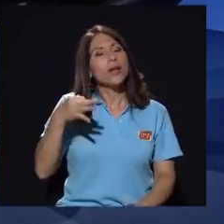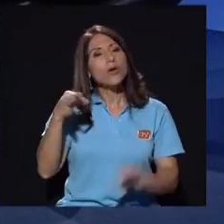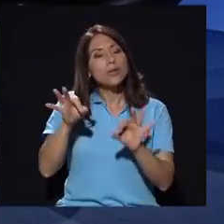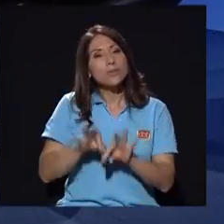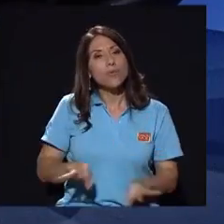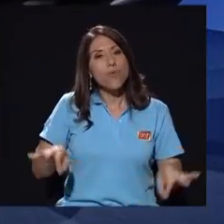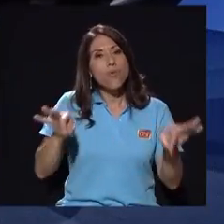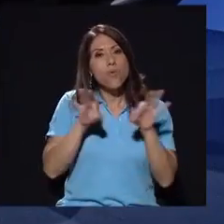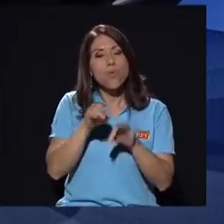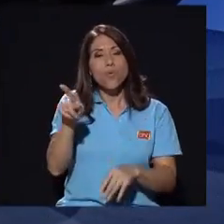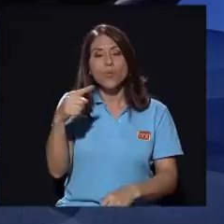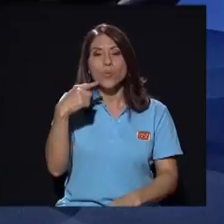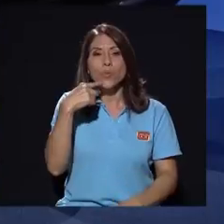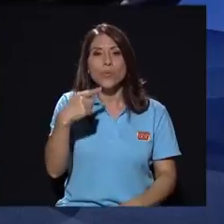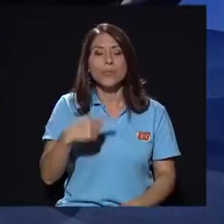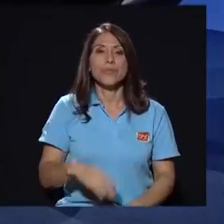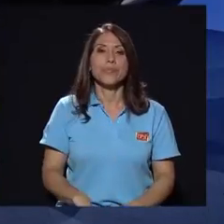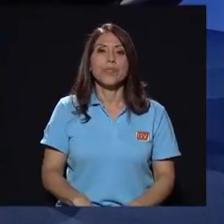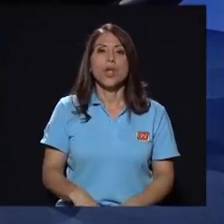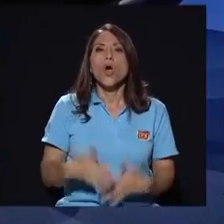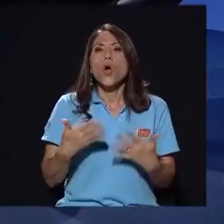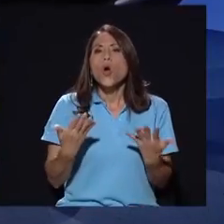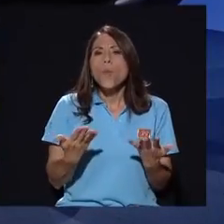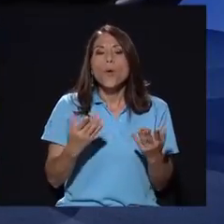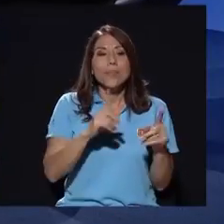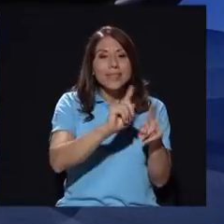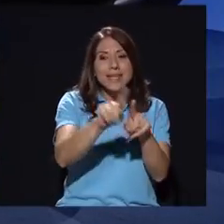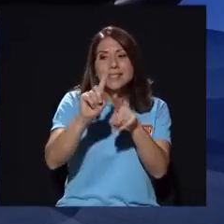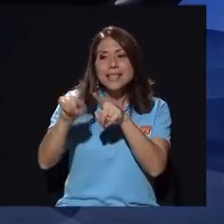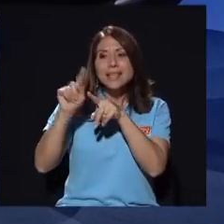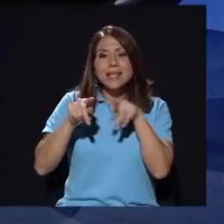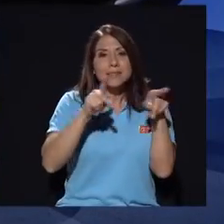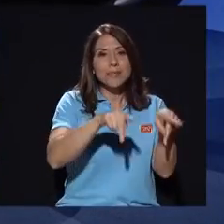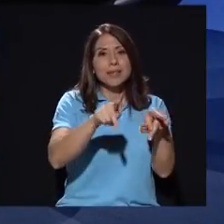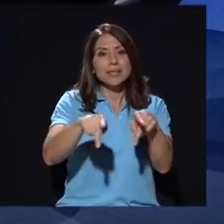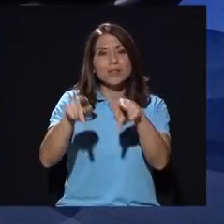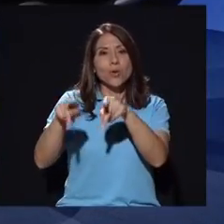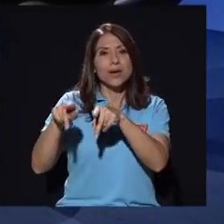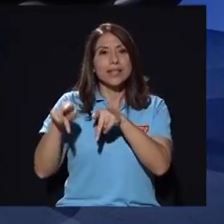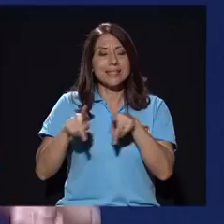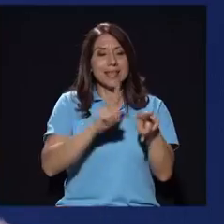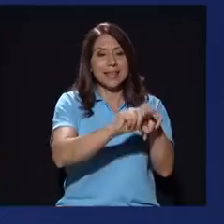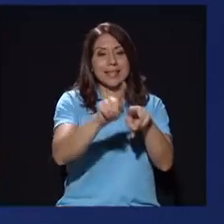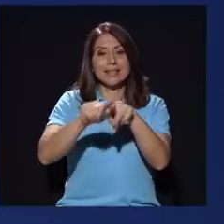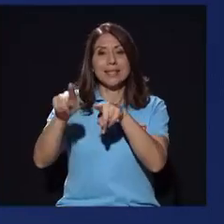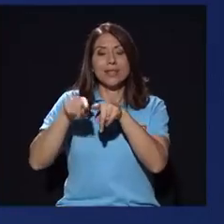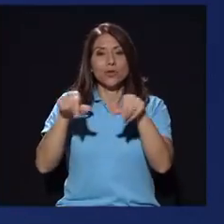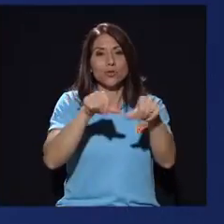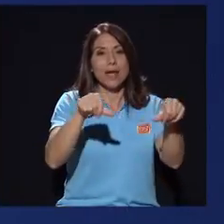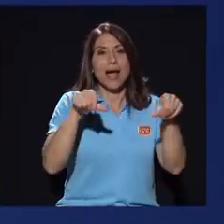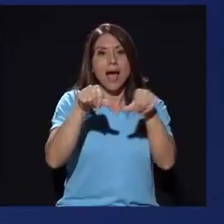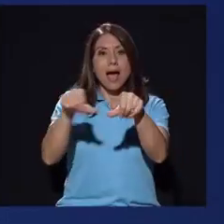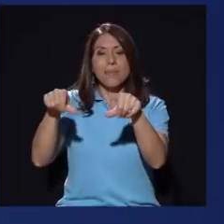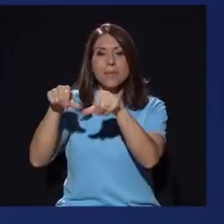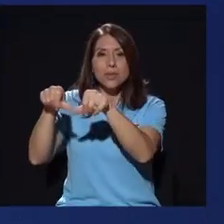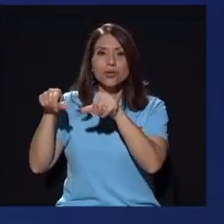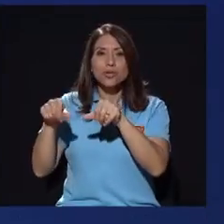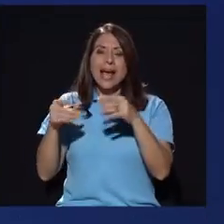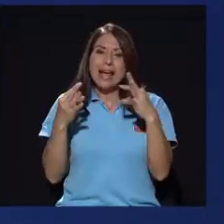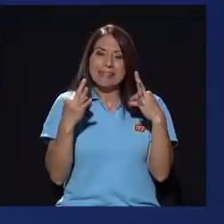que mencionas en cuanto a cómo distintas personas desde sus distintos ámbitos han